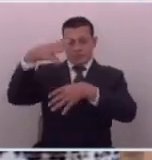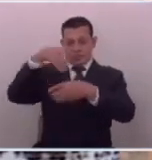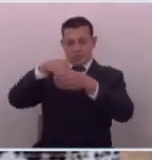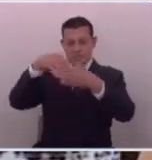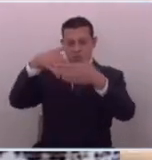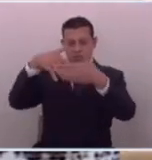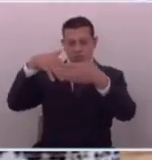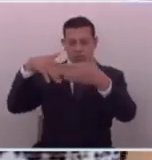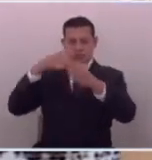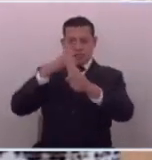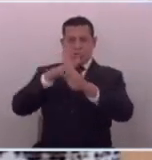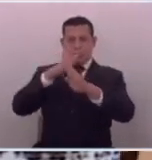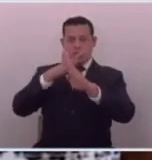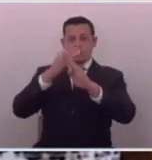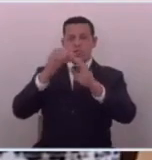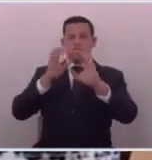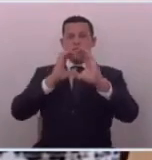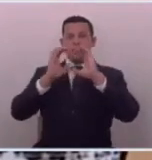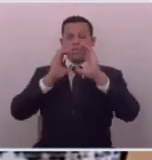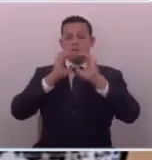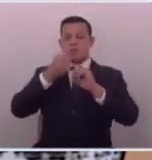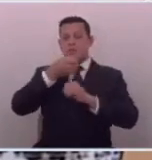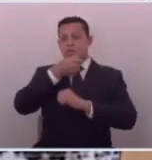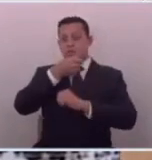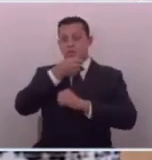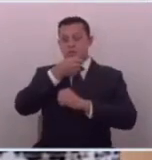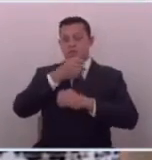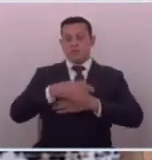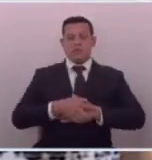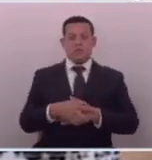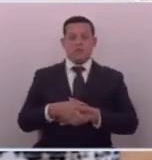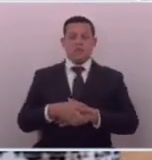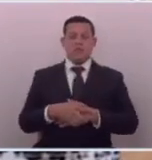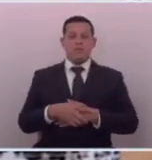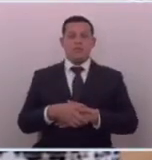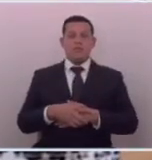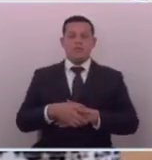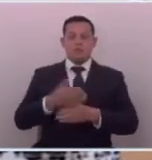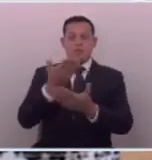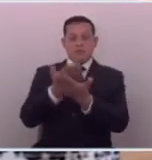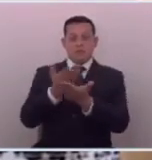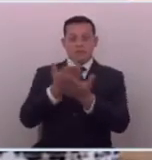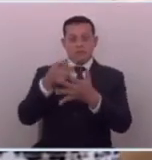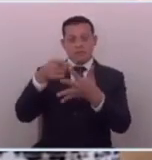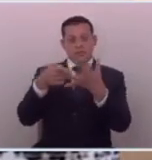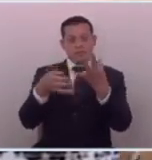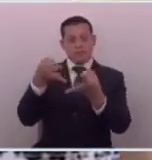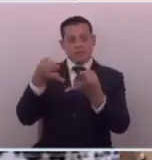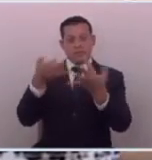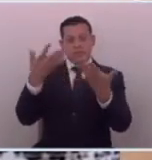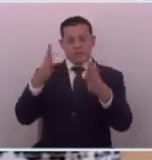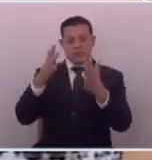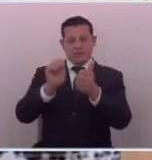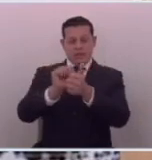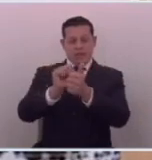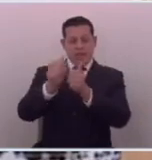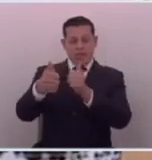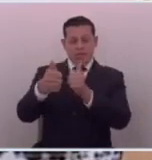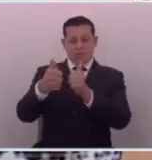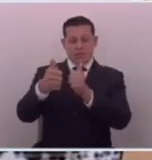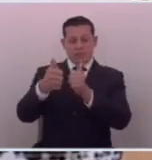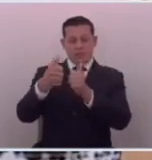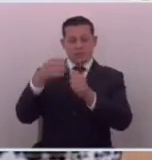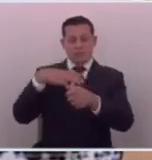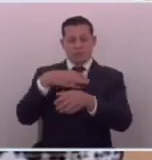una ley de protección de periodistas y comunicadores una propuesta de ley que ya estaba bastante avanzada en la